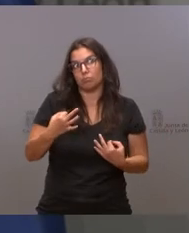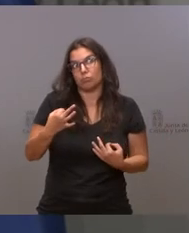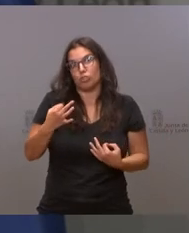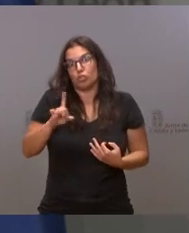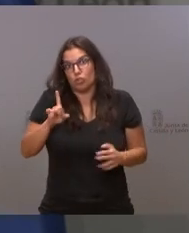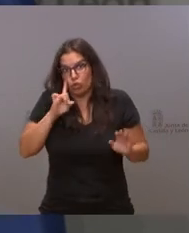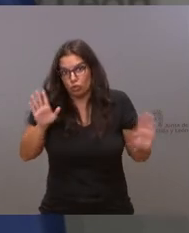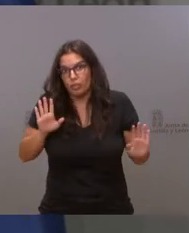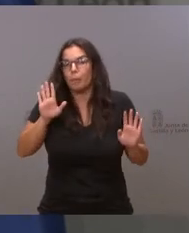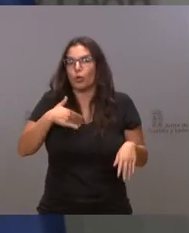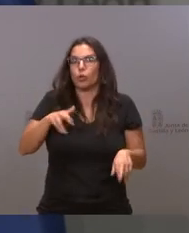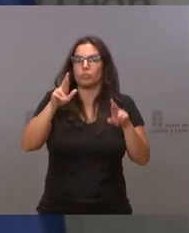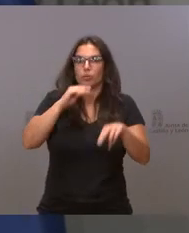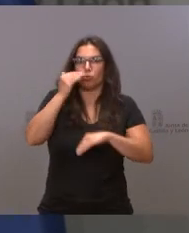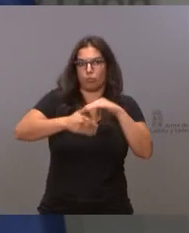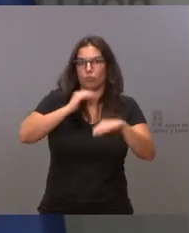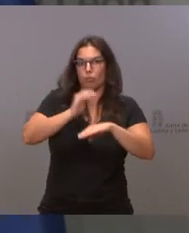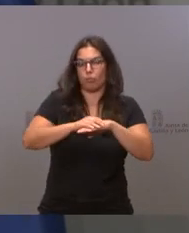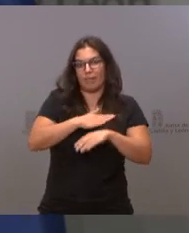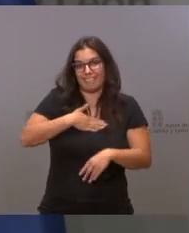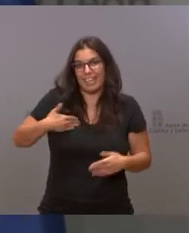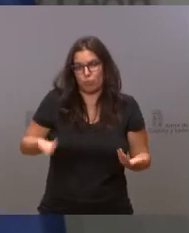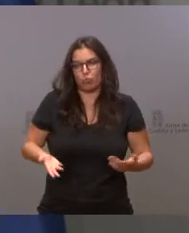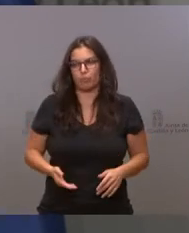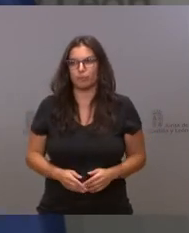podamos cumplirlo y nuestra intención es intentar cumplirlo.